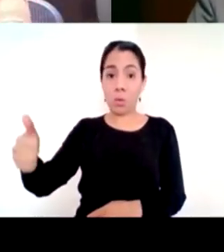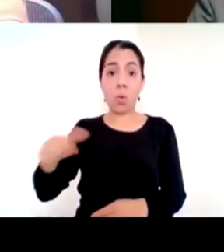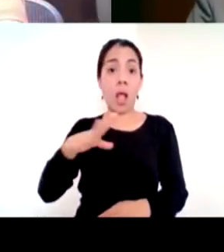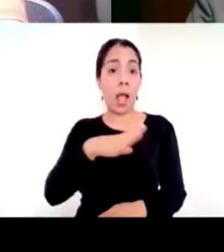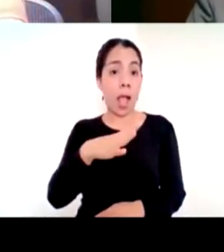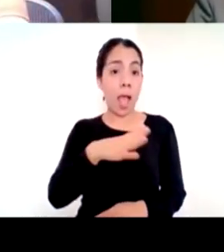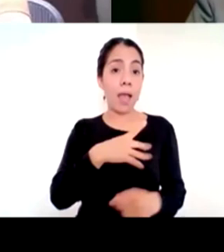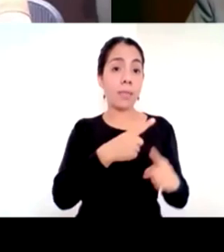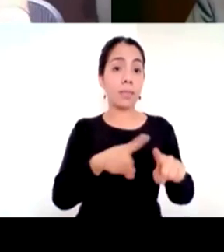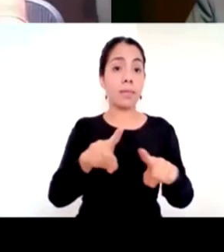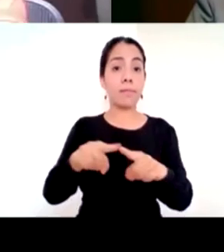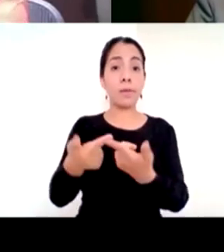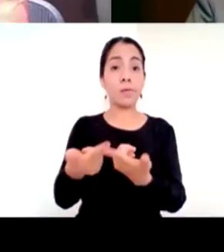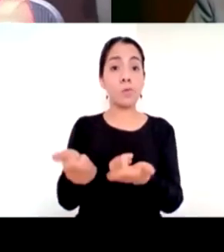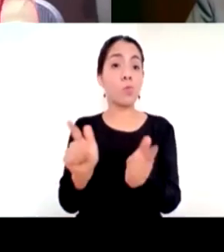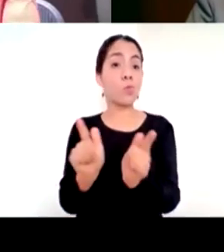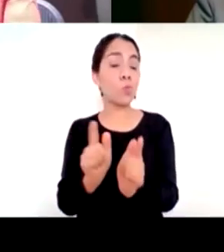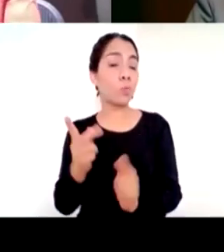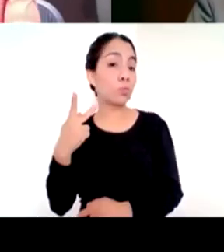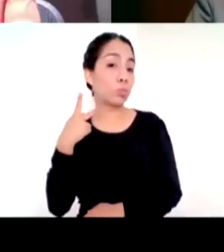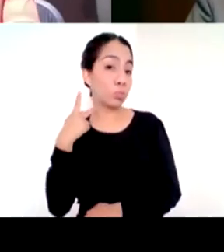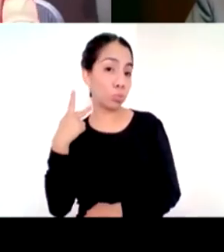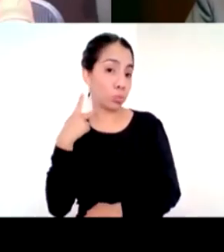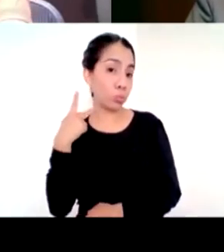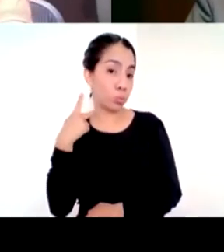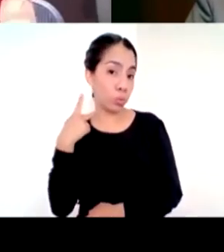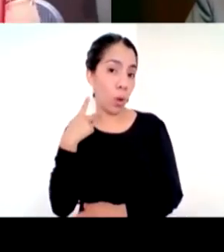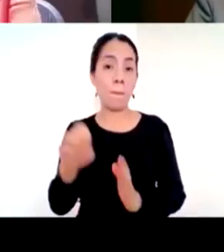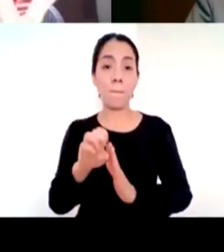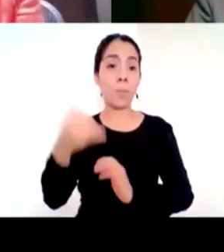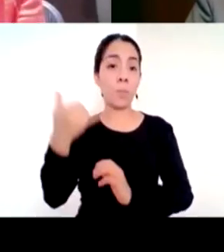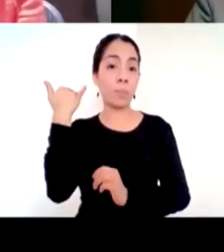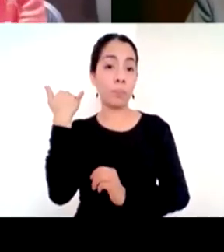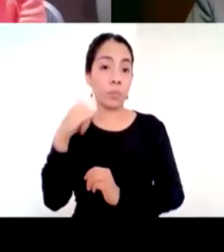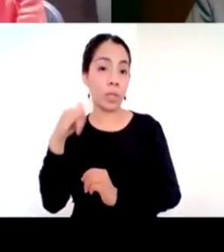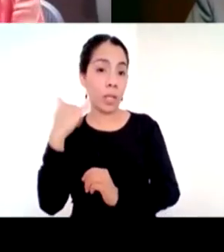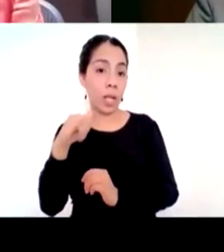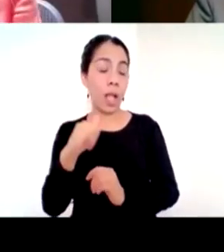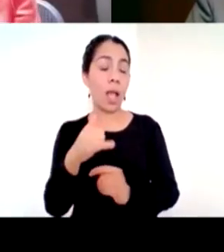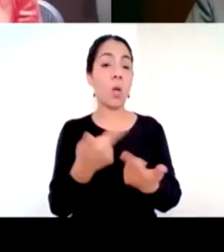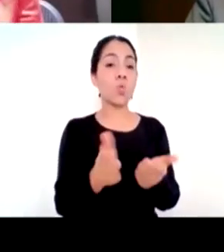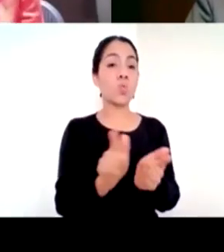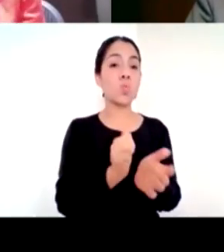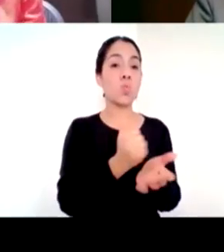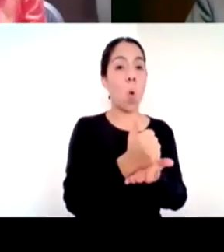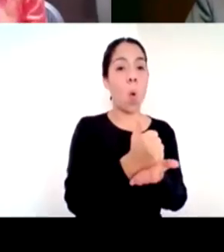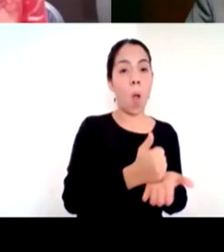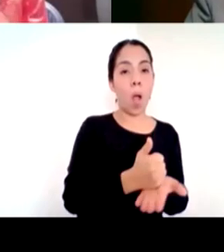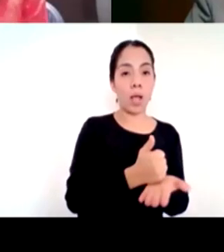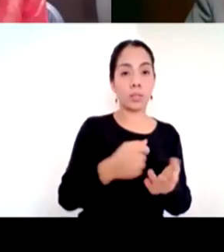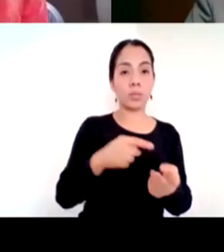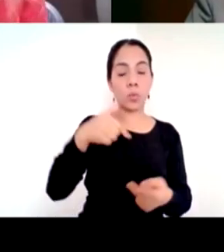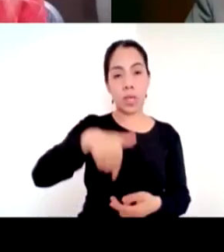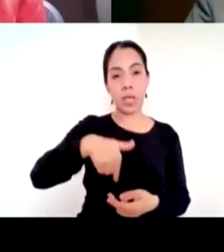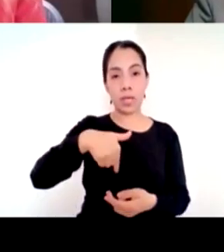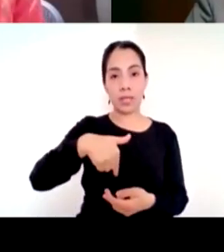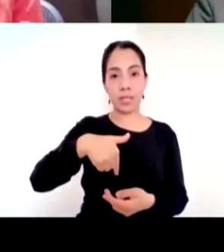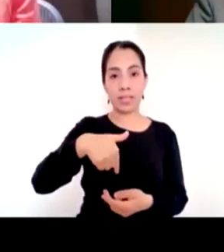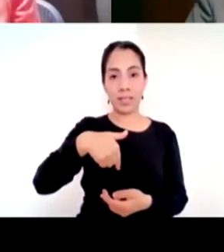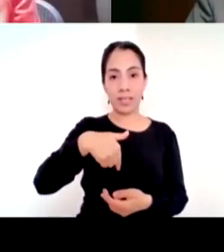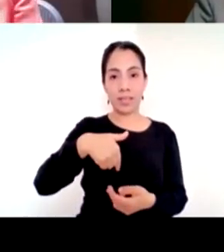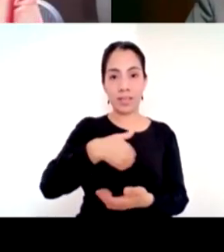este en Yucatán el color es azul en la Ciudad de México es color de hormiga